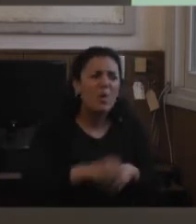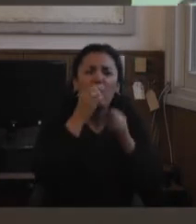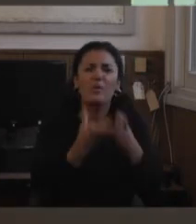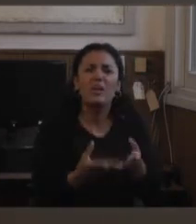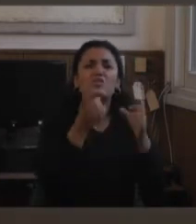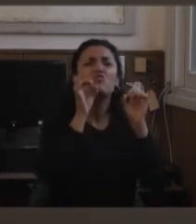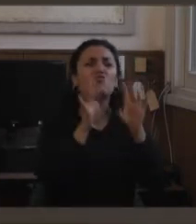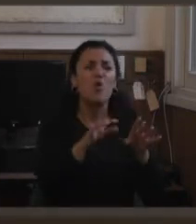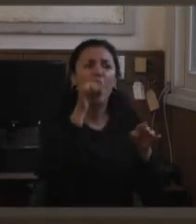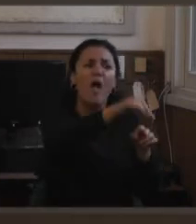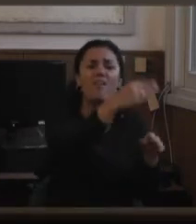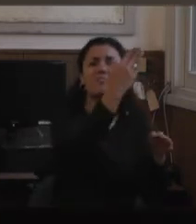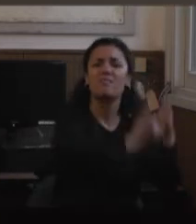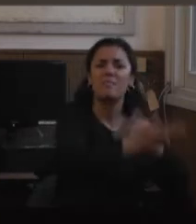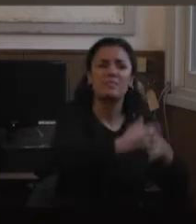adaptado?